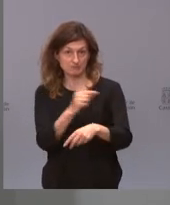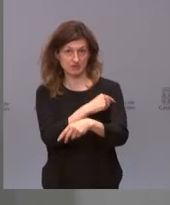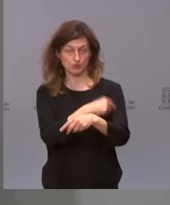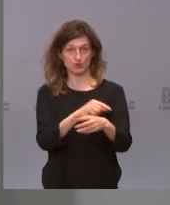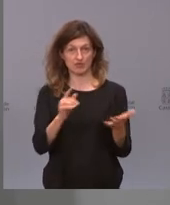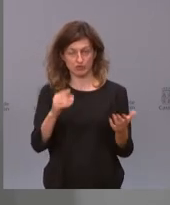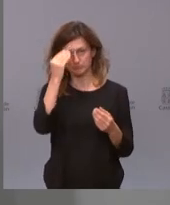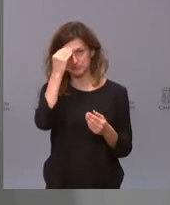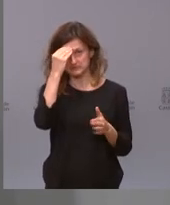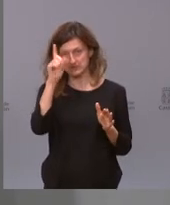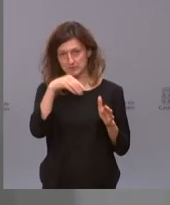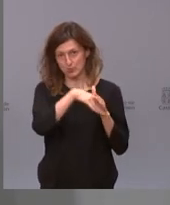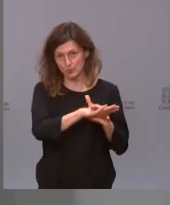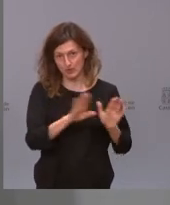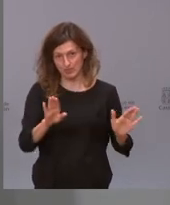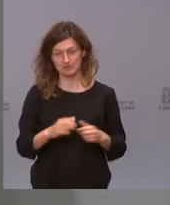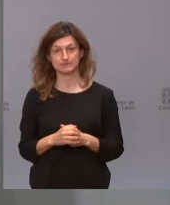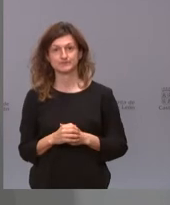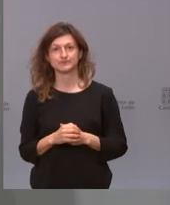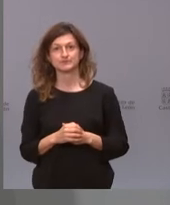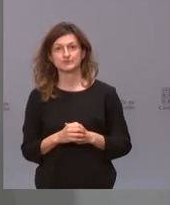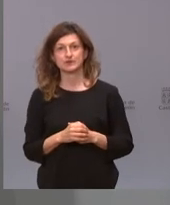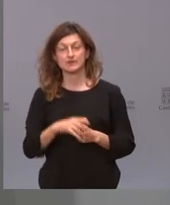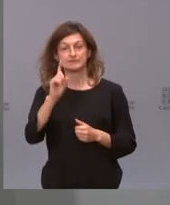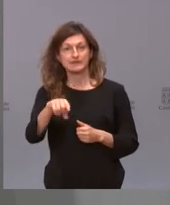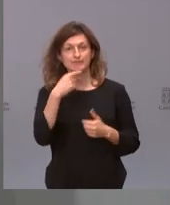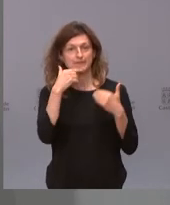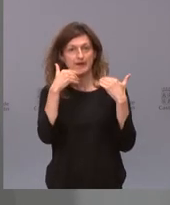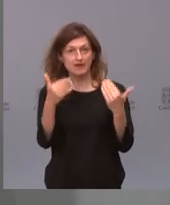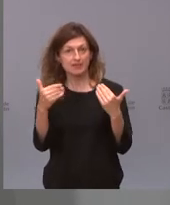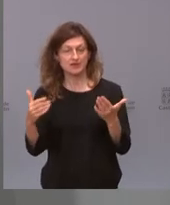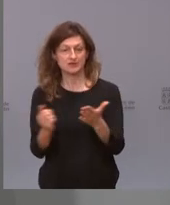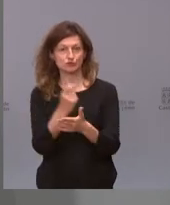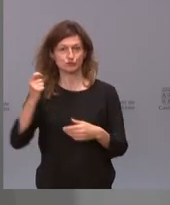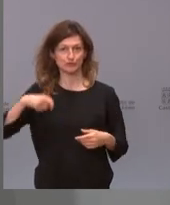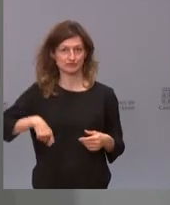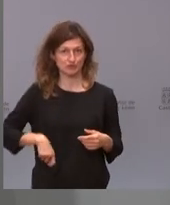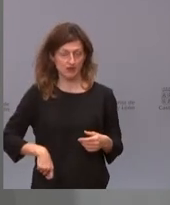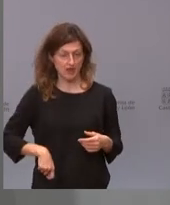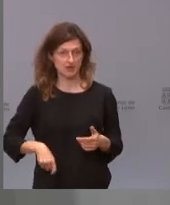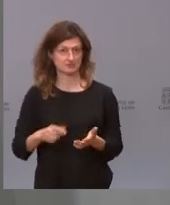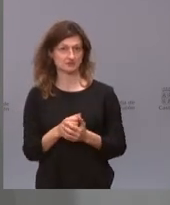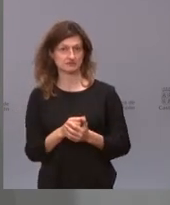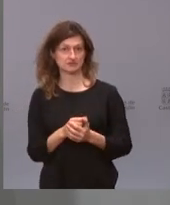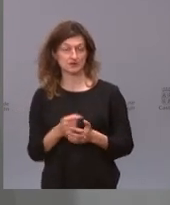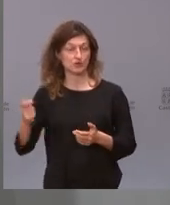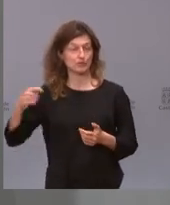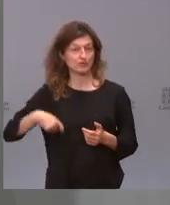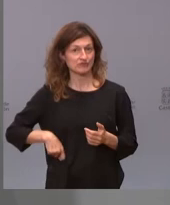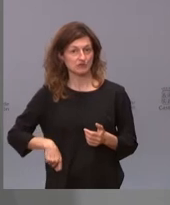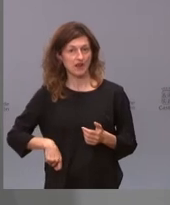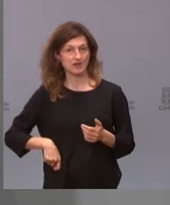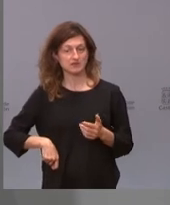tendremos en cuenta. Y aquí sí que quiero hacer un agradecimiento especial a todos los profesionales, tanto los profesionales,